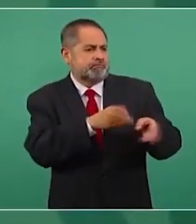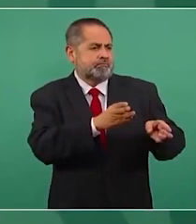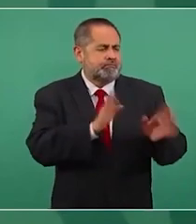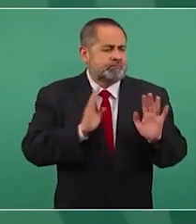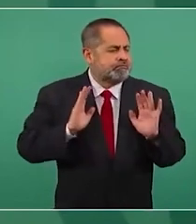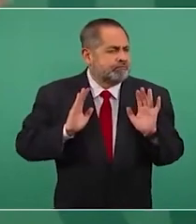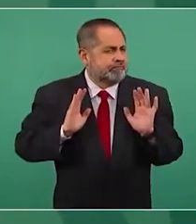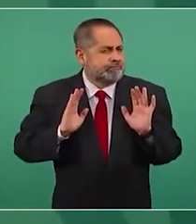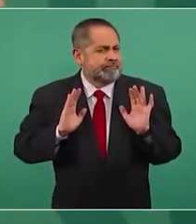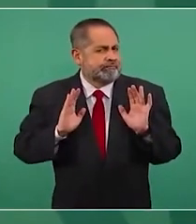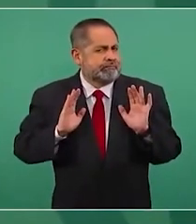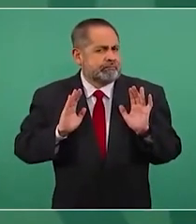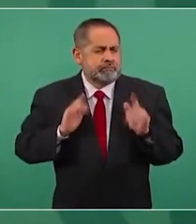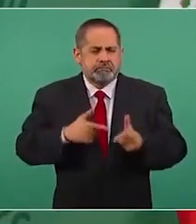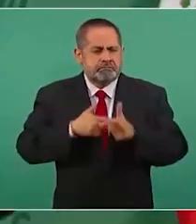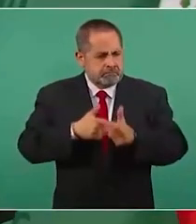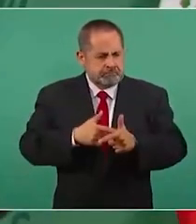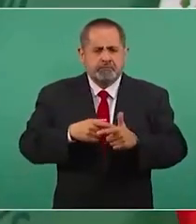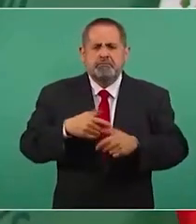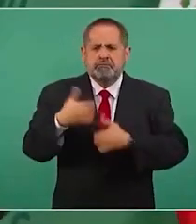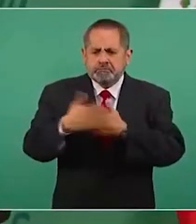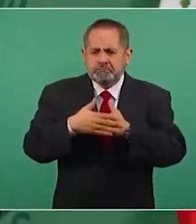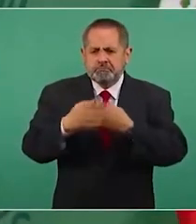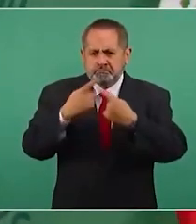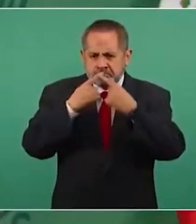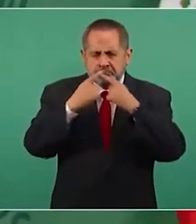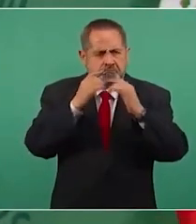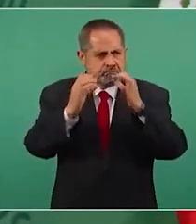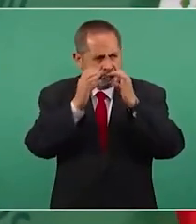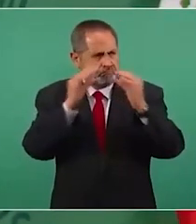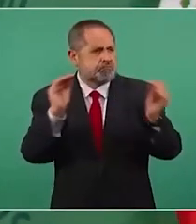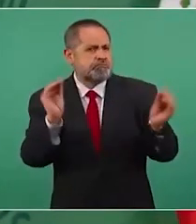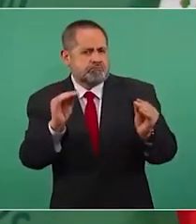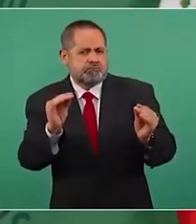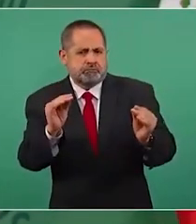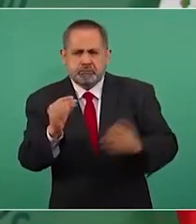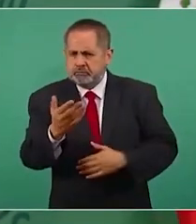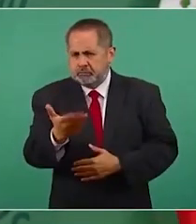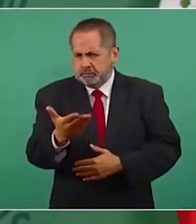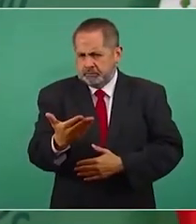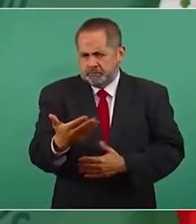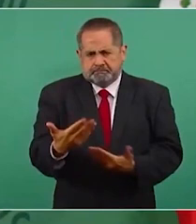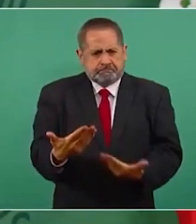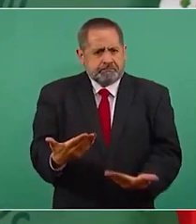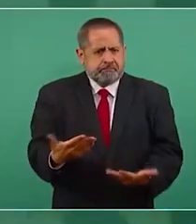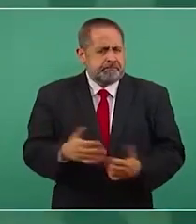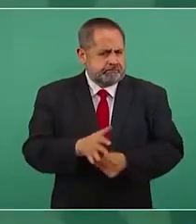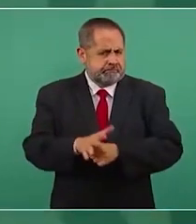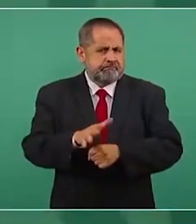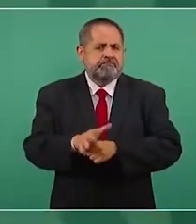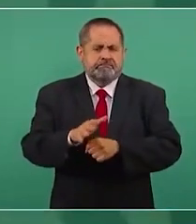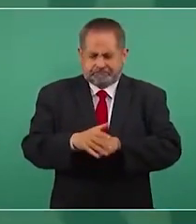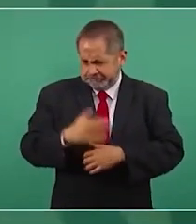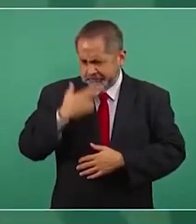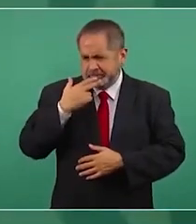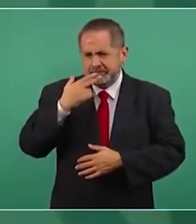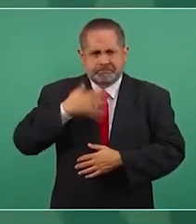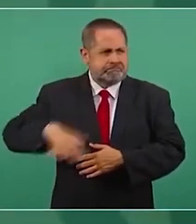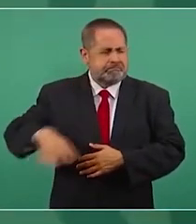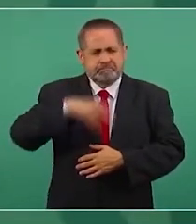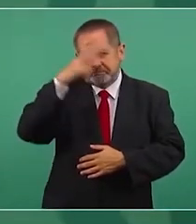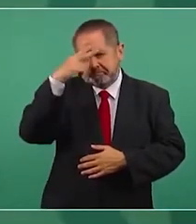entonces vamos a seguir en el debate porque esto es muy bueno para México es